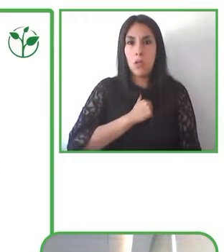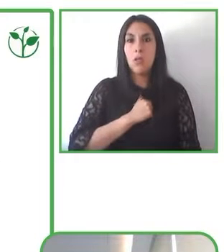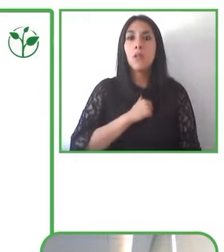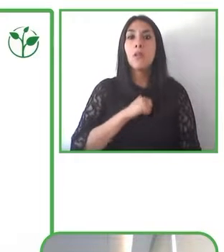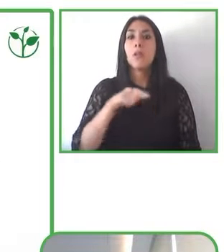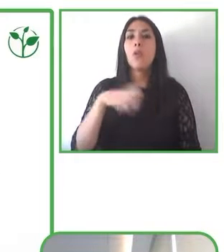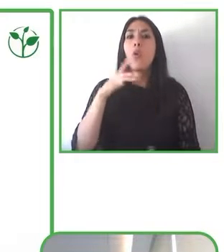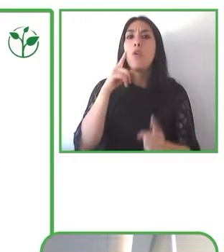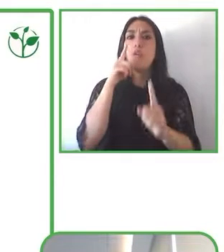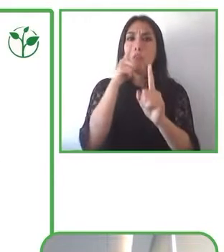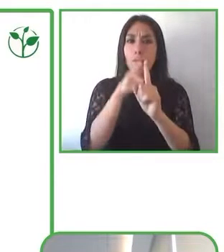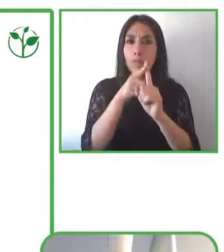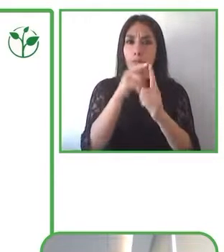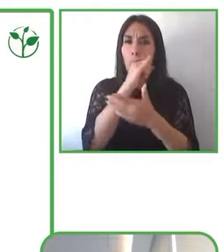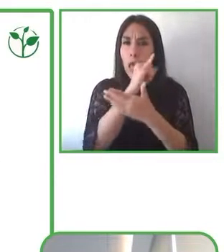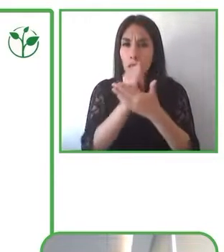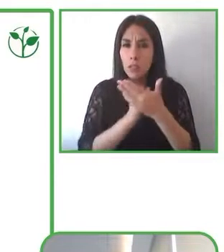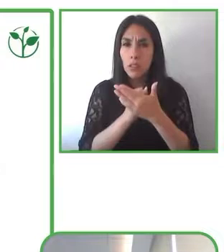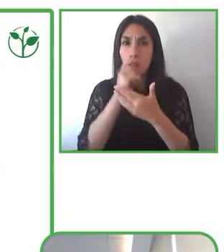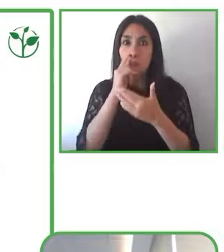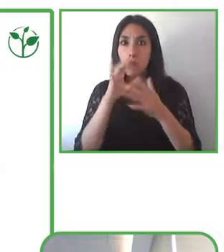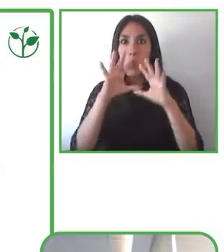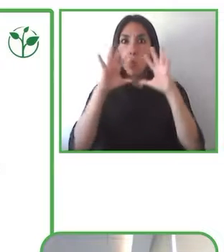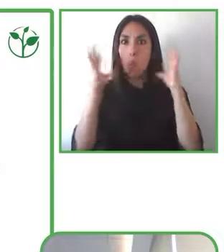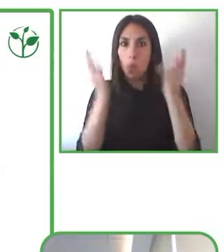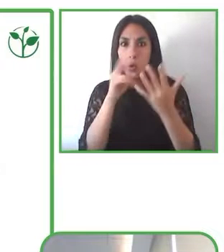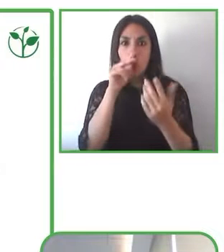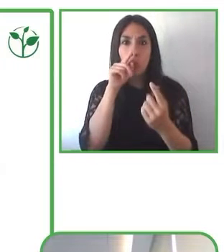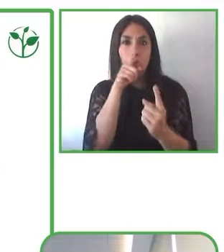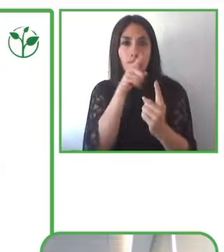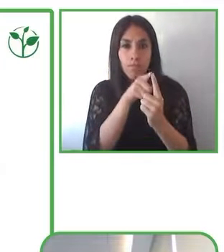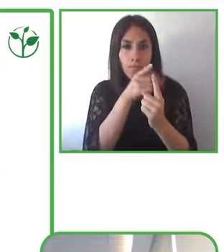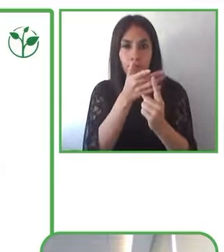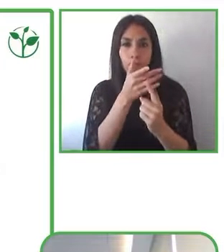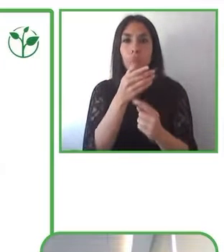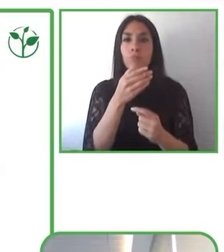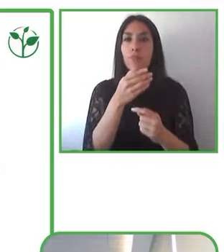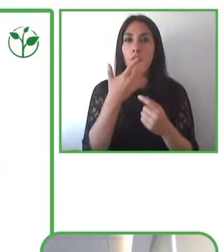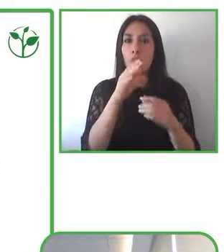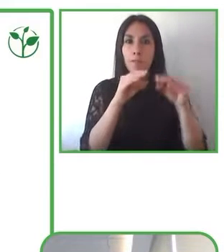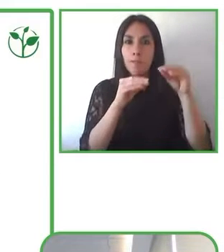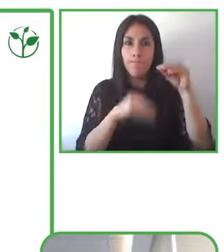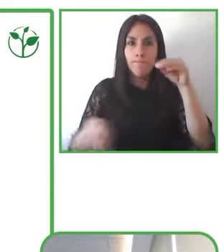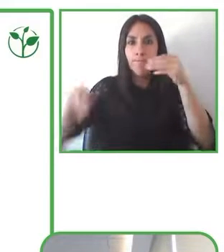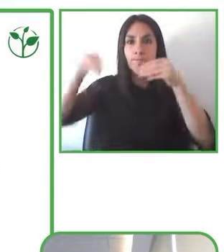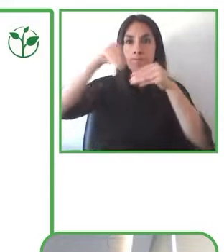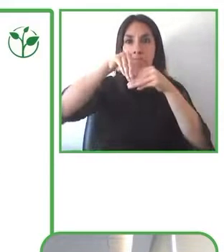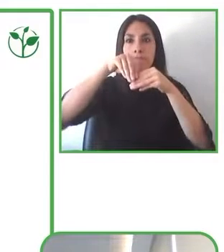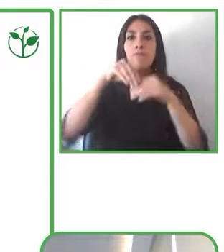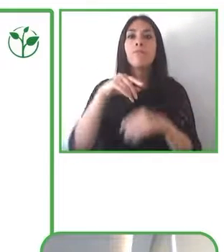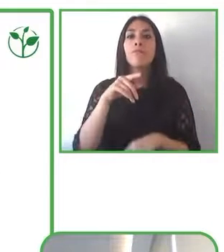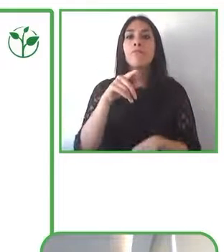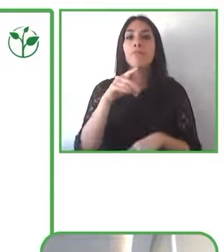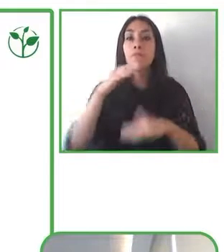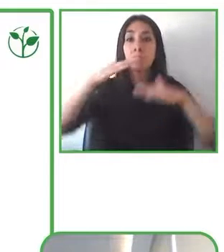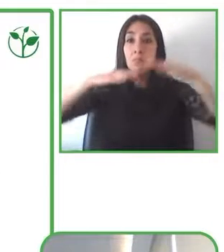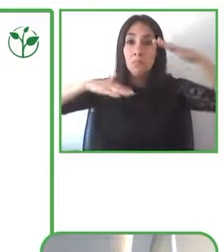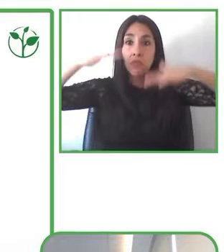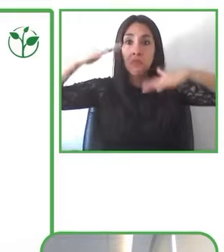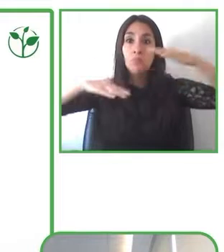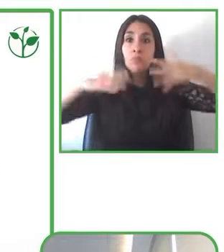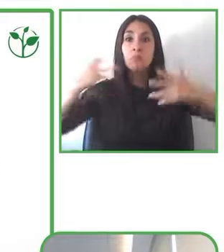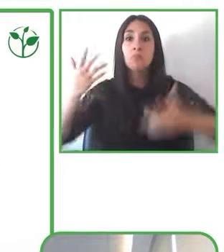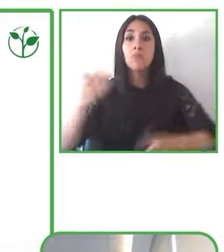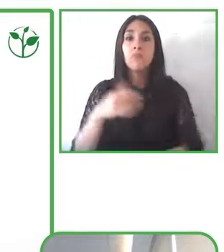incluir e incorporar realmente a todas las personas. Quizás dejamos inclusive de hablar de personas con discapacidad y